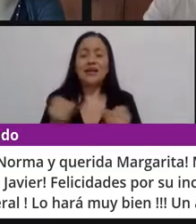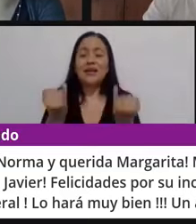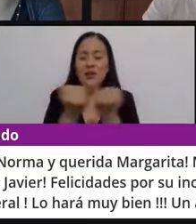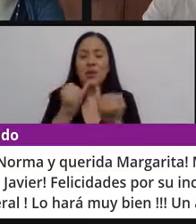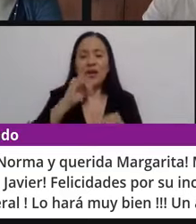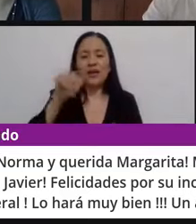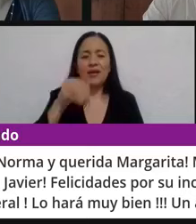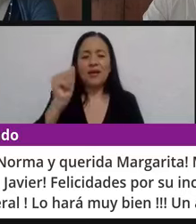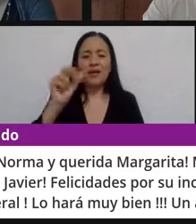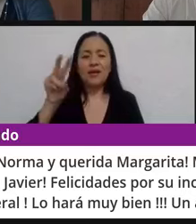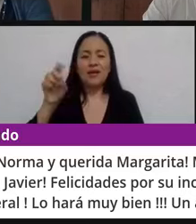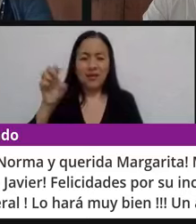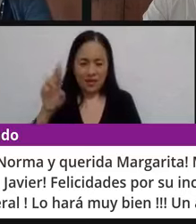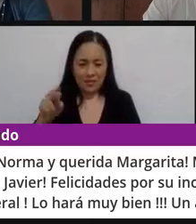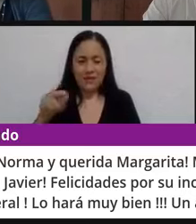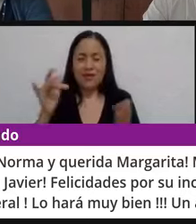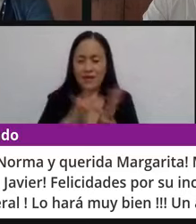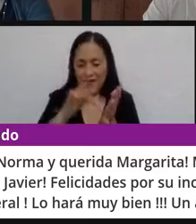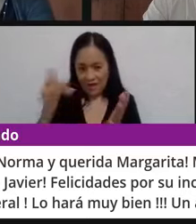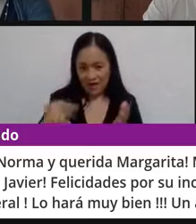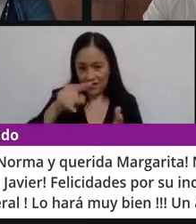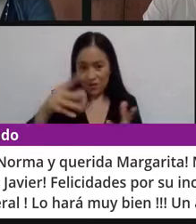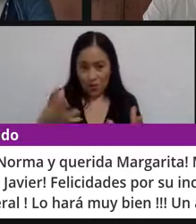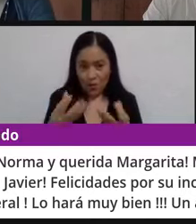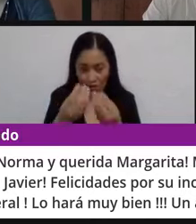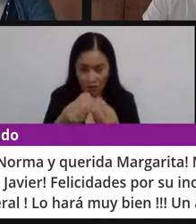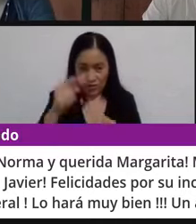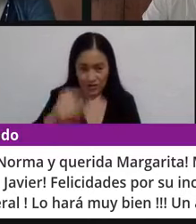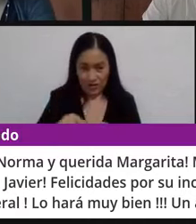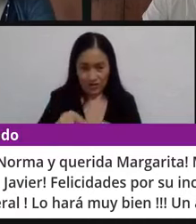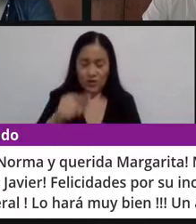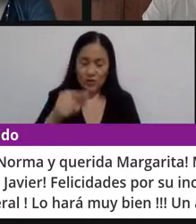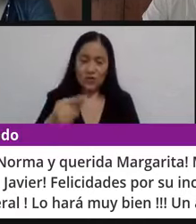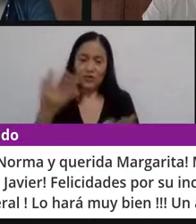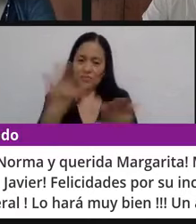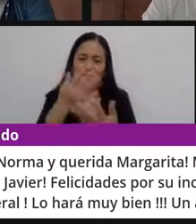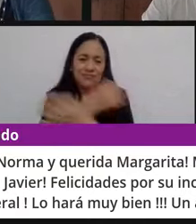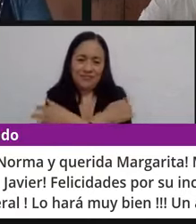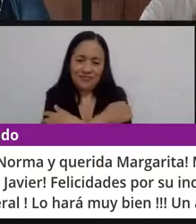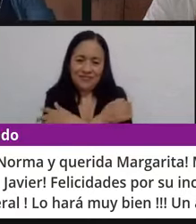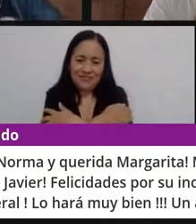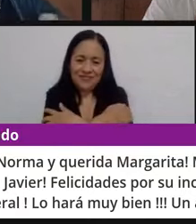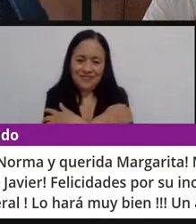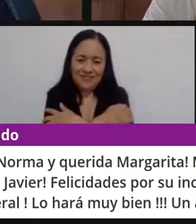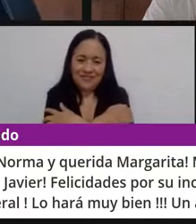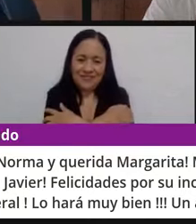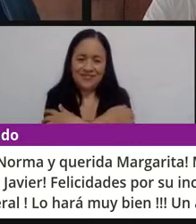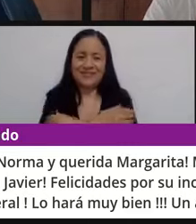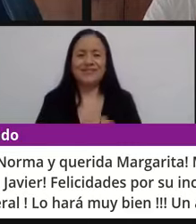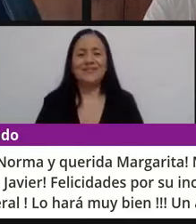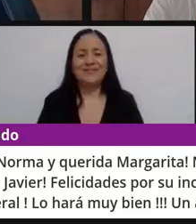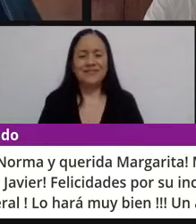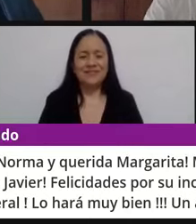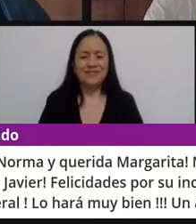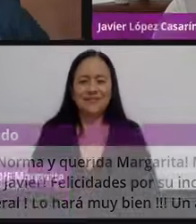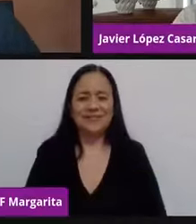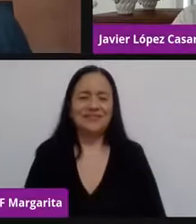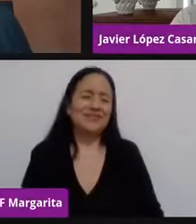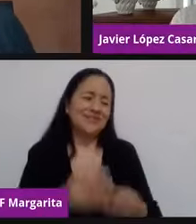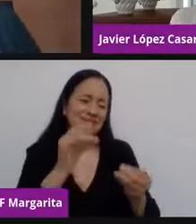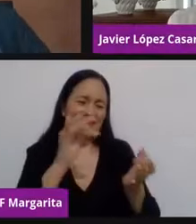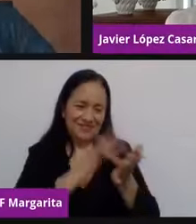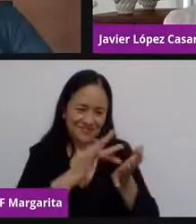Felicidades por su incorporación al Congreso Federal. Lo hará muy bien. Un abrazote, le dice la magistrada. Muchísimas gracias, le